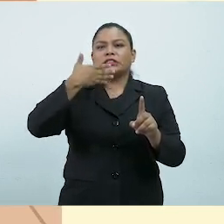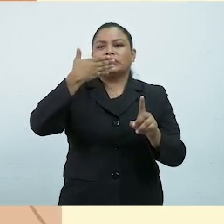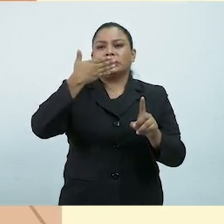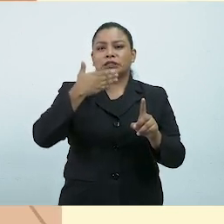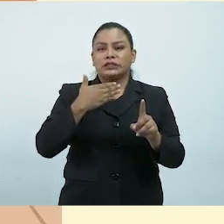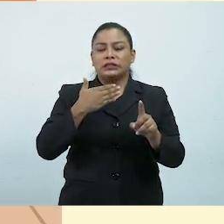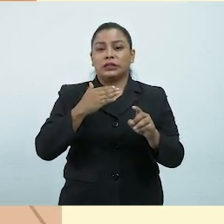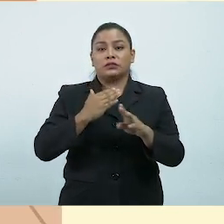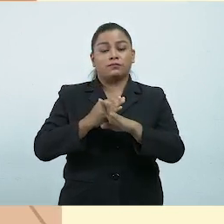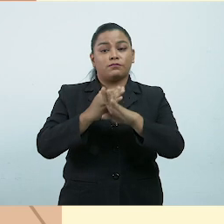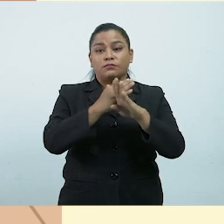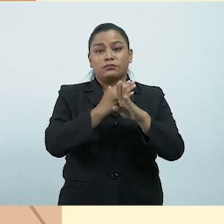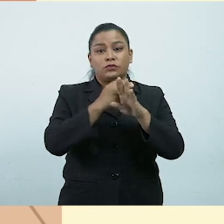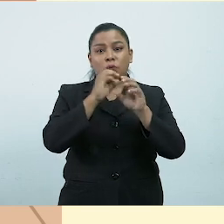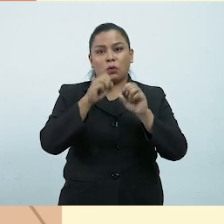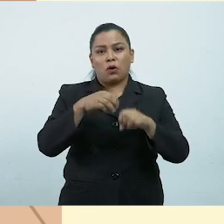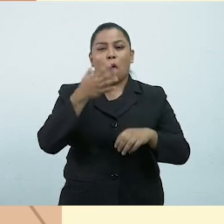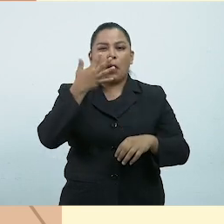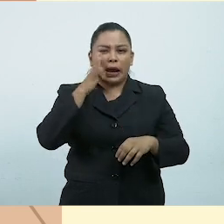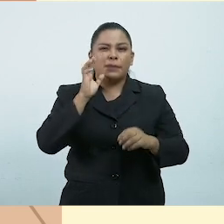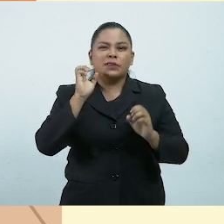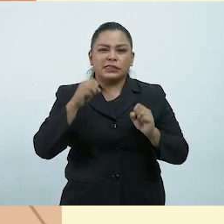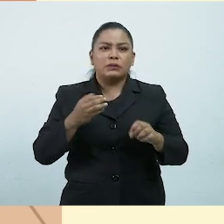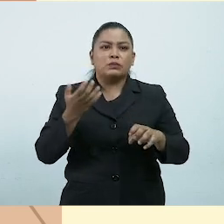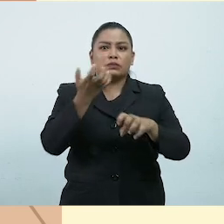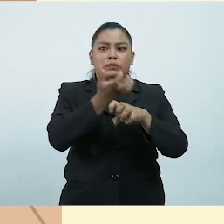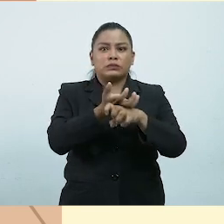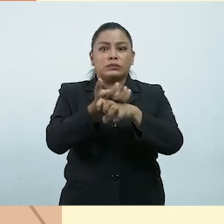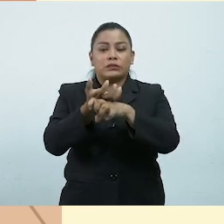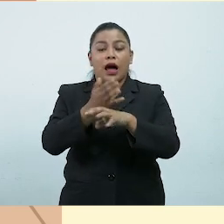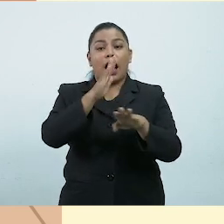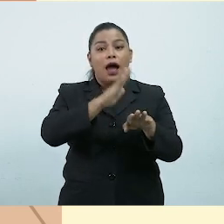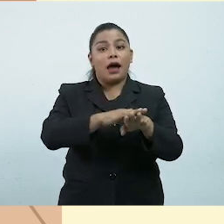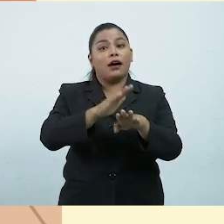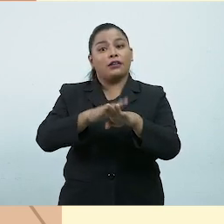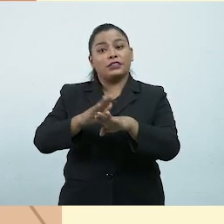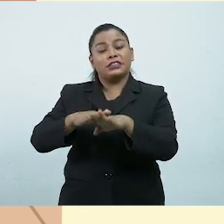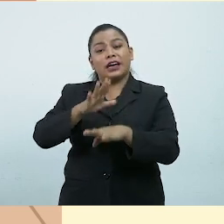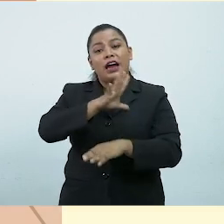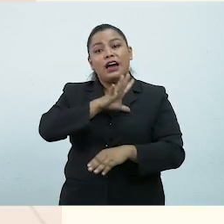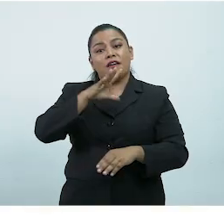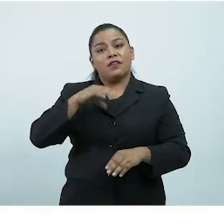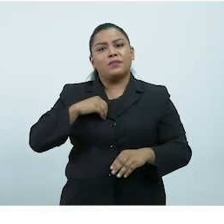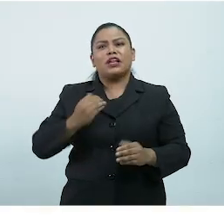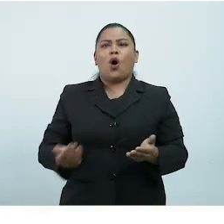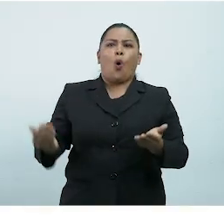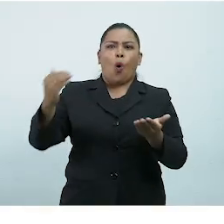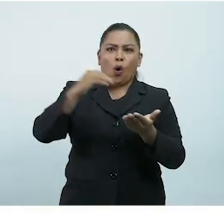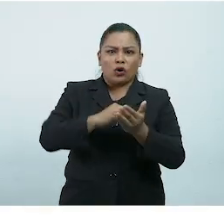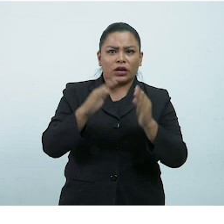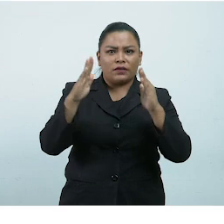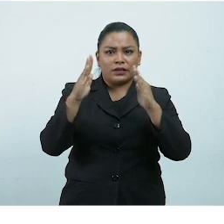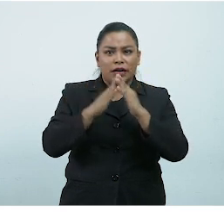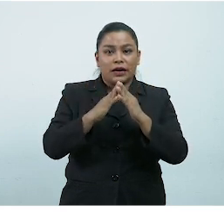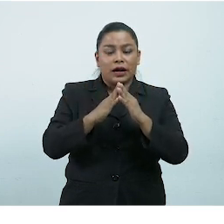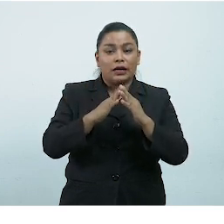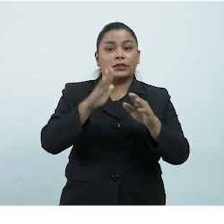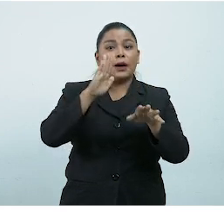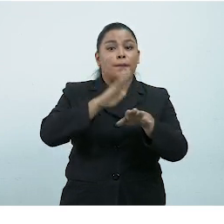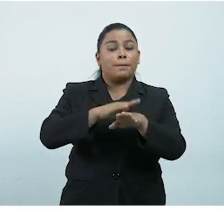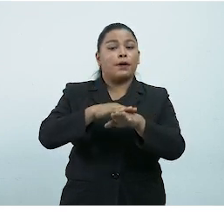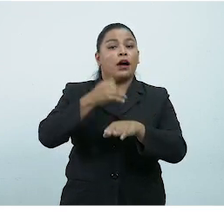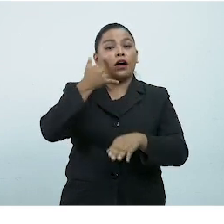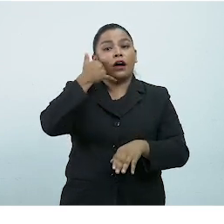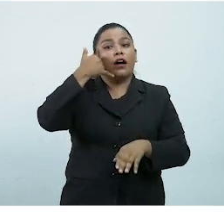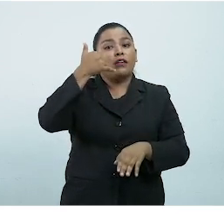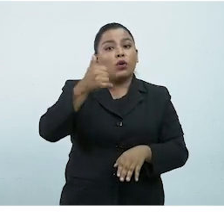advertirlo anticipadamente lo hacen Deben comunicarse con la familia y llevar al estudiante de regreso a su casa Para llamar al 132